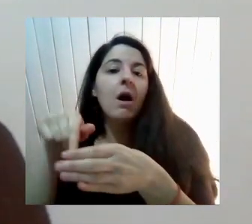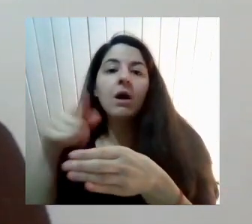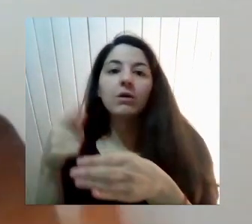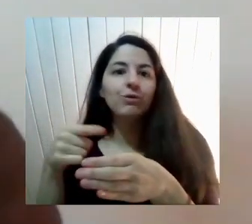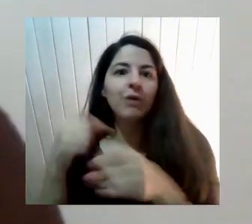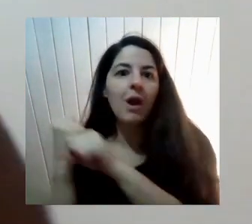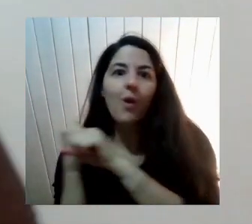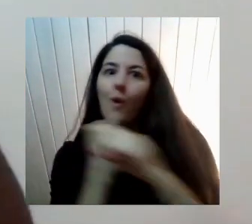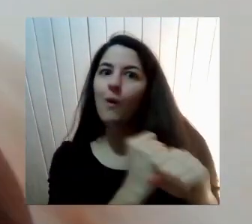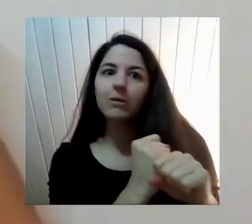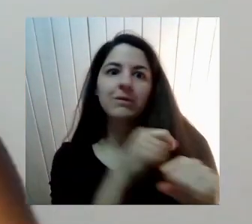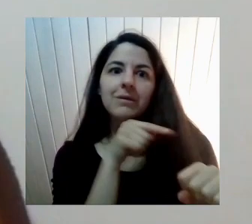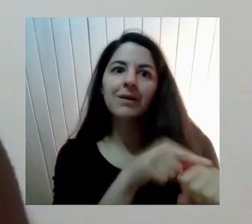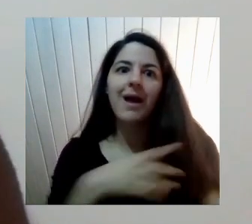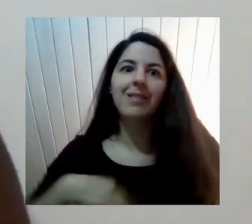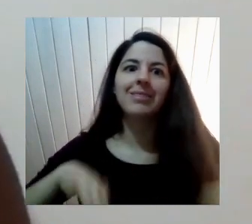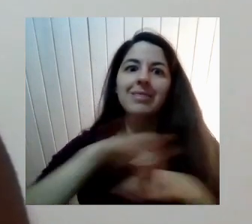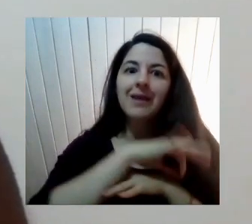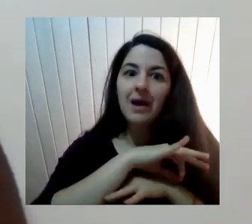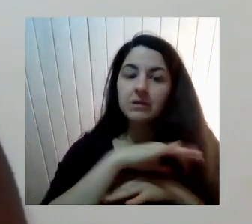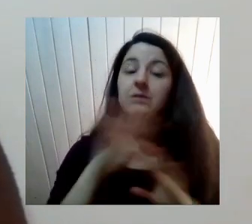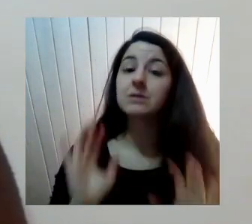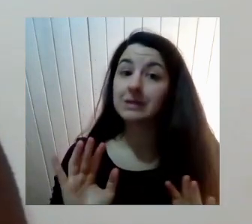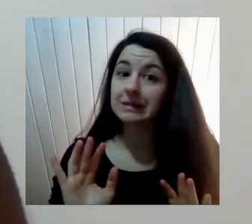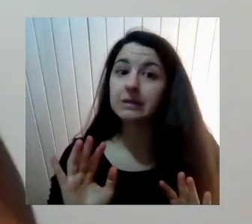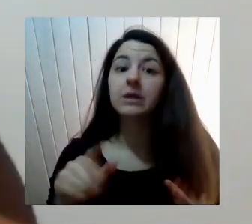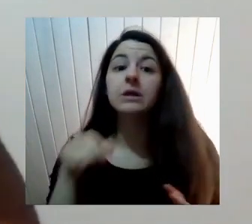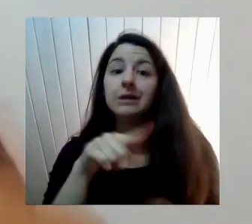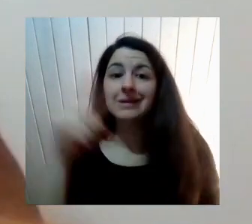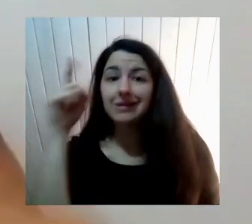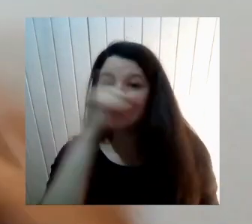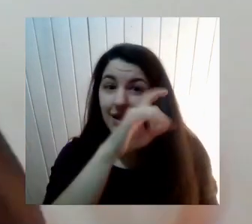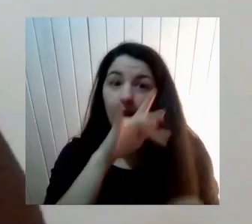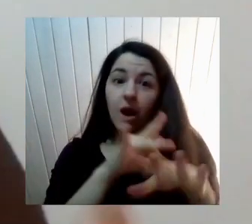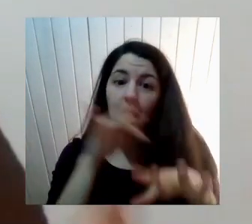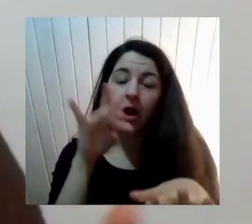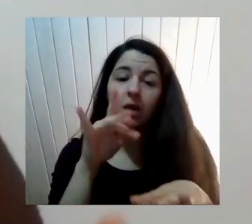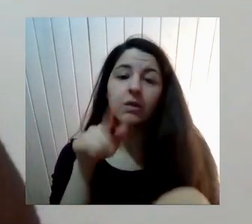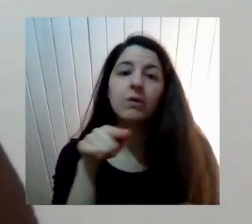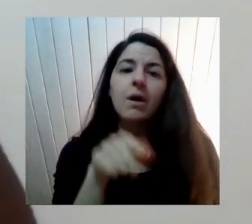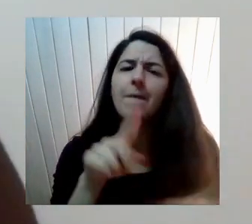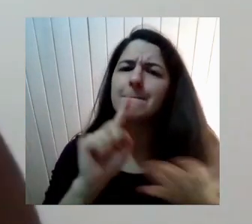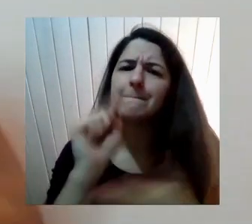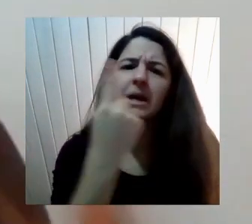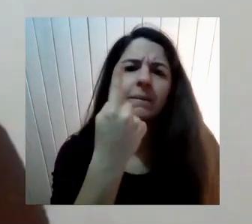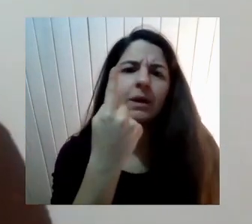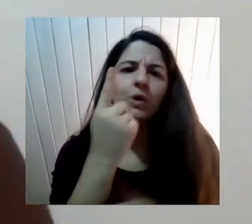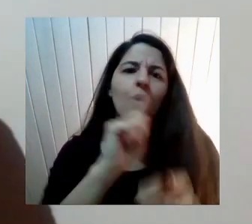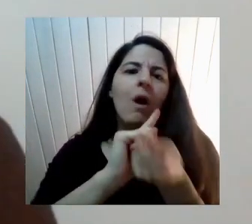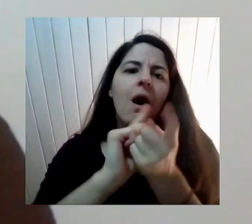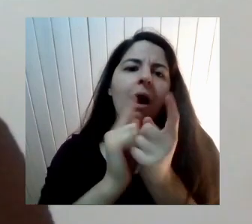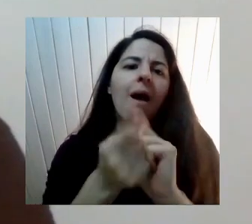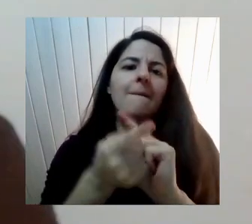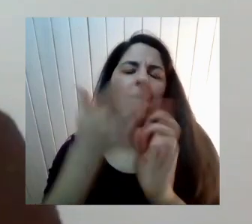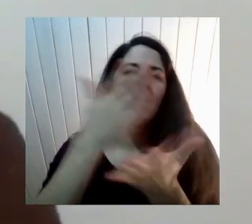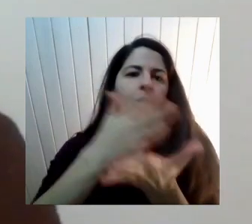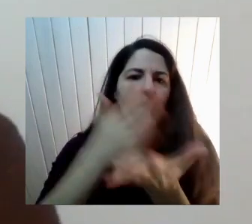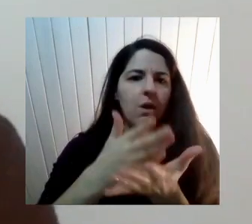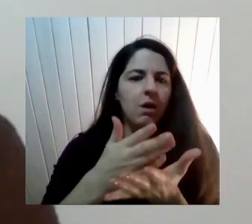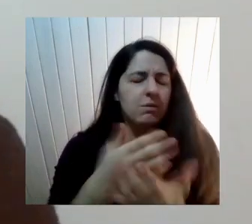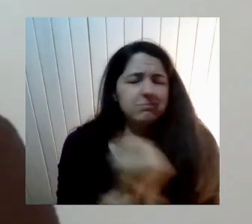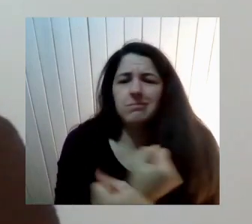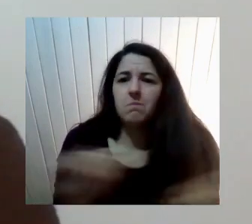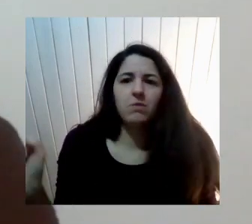Compañuelas Que Van Hacen El Tránsito Hay Un Tema Complejo Hay En primer Lugar Hay Que Transformar La Escuela No Puede Ser Que Cada Vez Que Uno